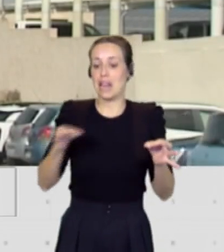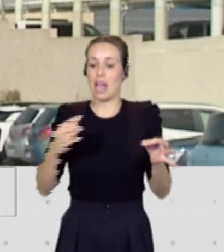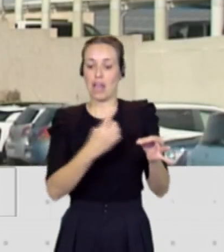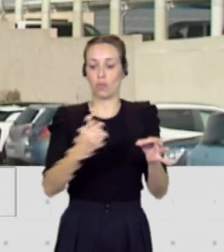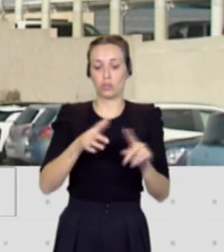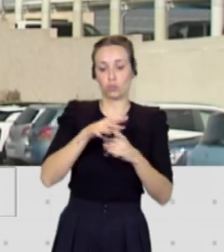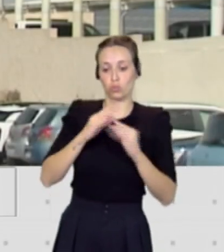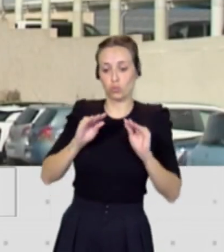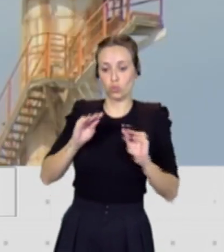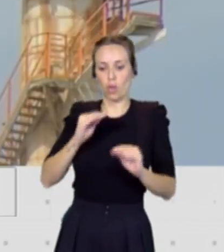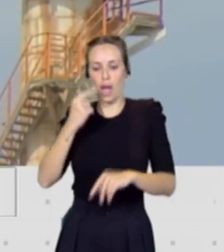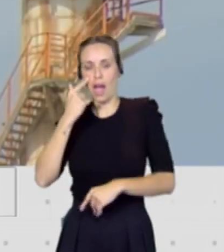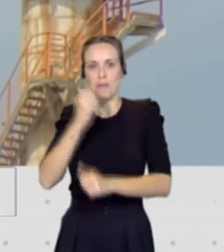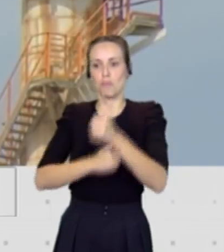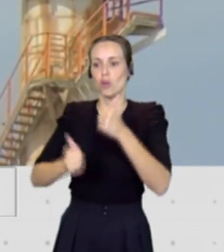prioritario, lo primero que hay que hacer?